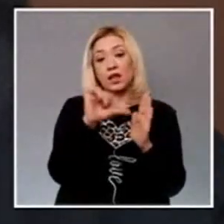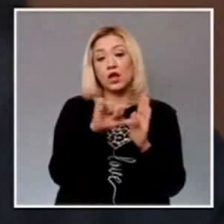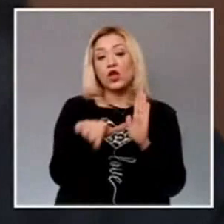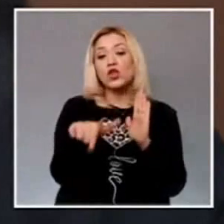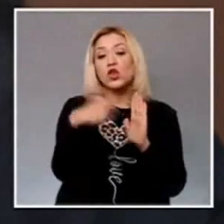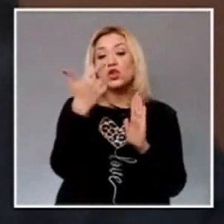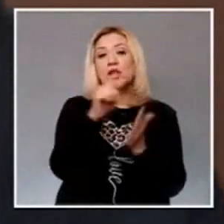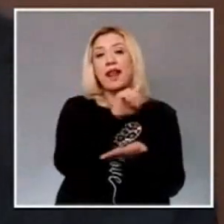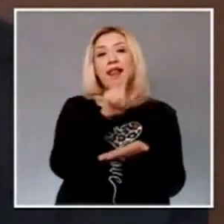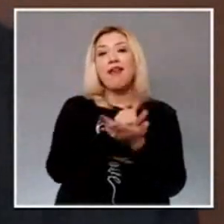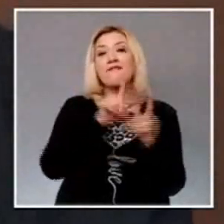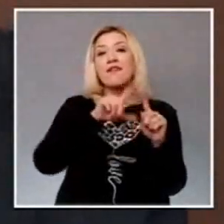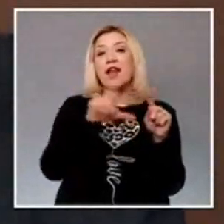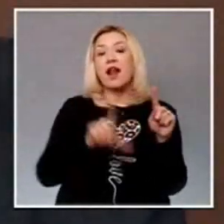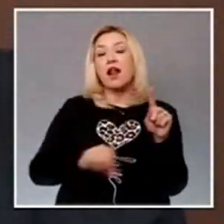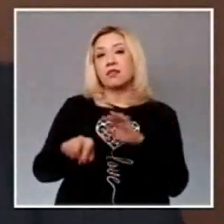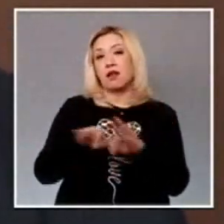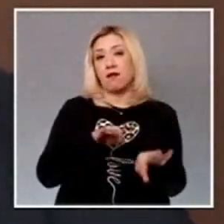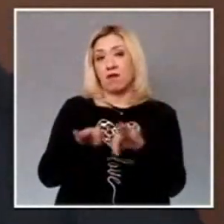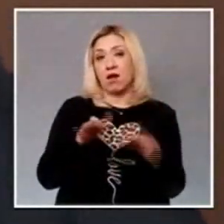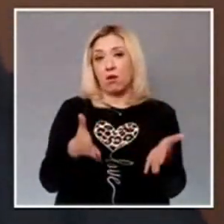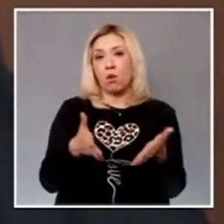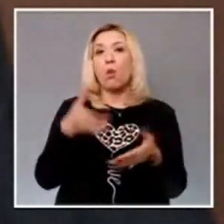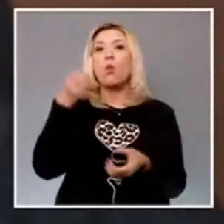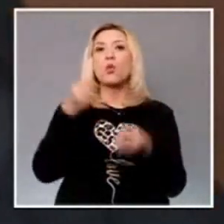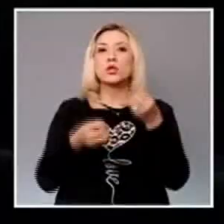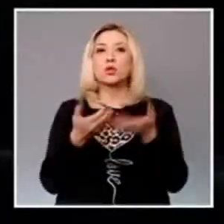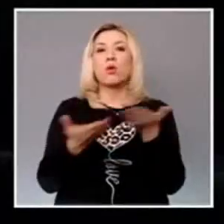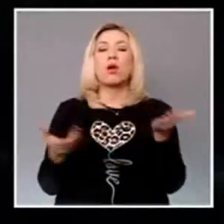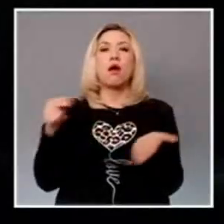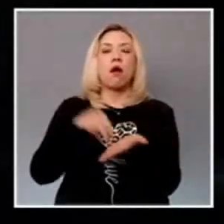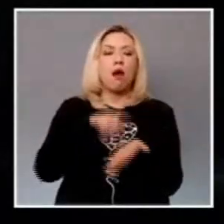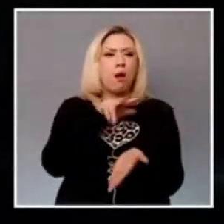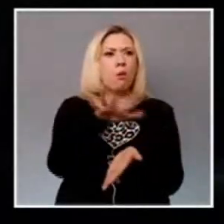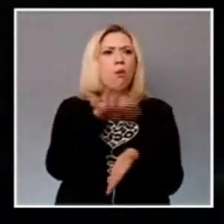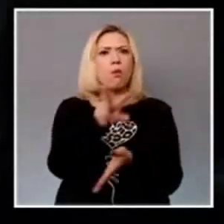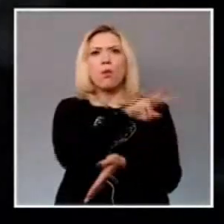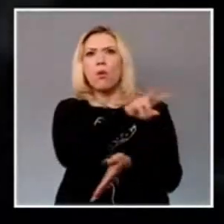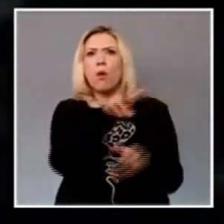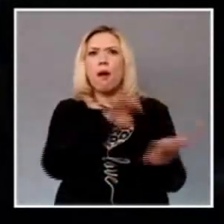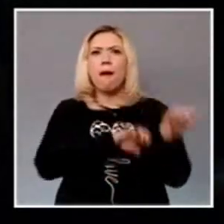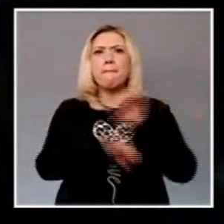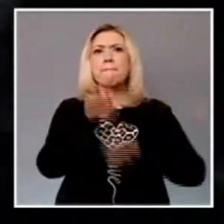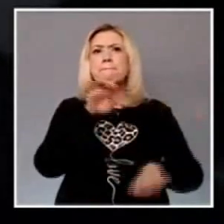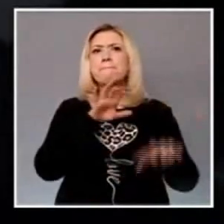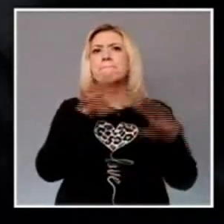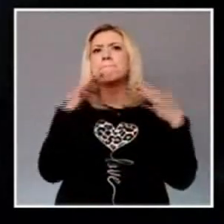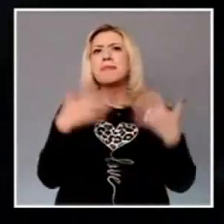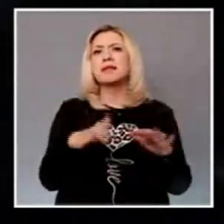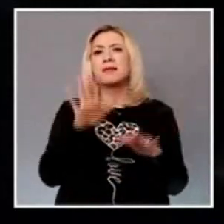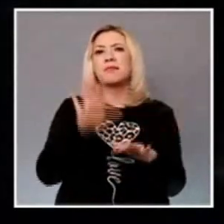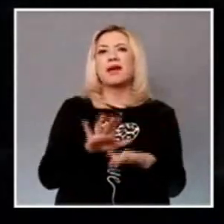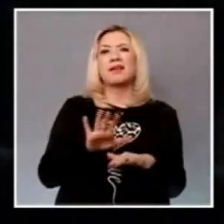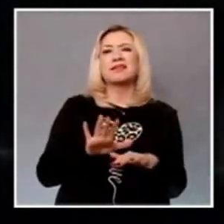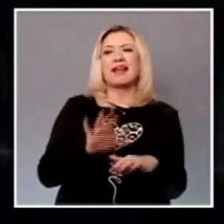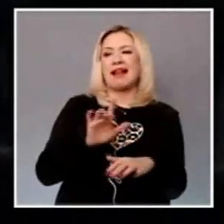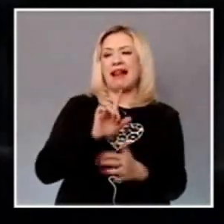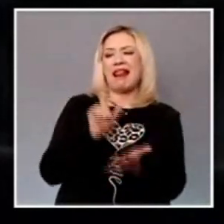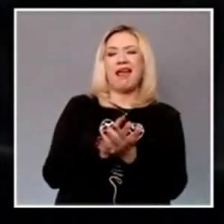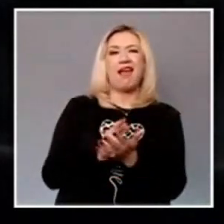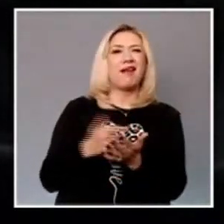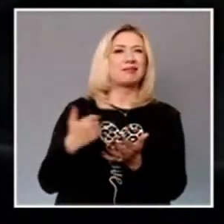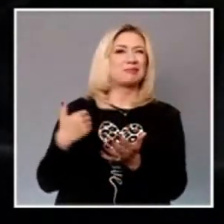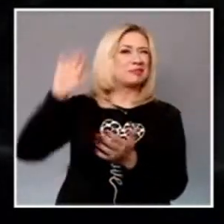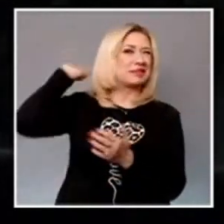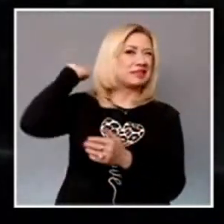Trabajo. En el juicio, se evidenció que las dos empresas pretendieron burlar la norma al sostener una subcontratación especializada,